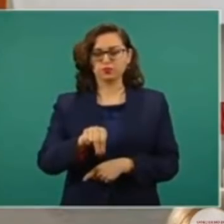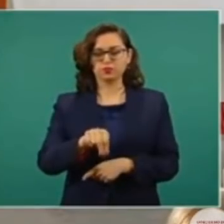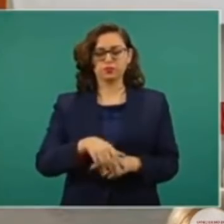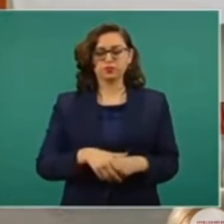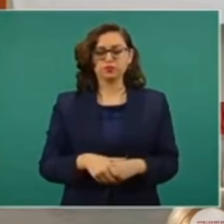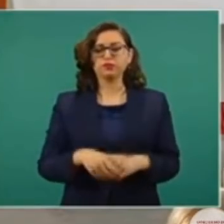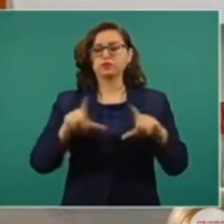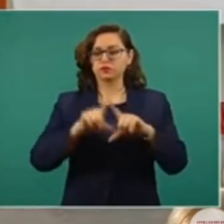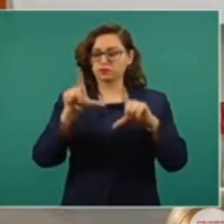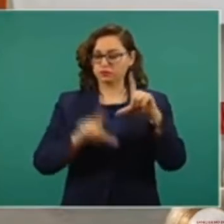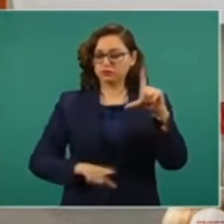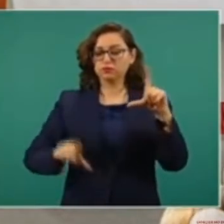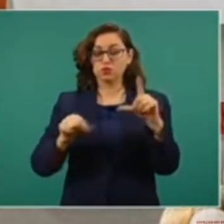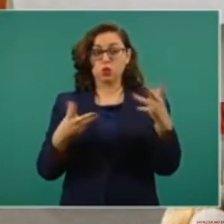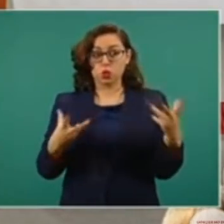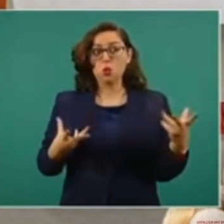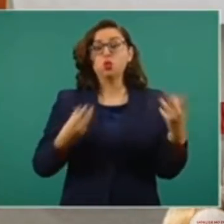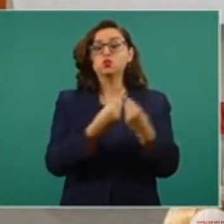Es un Estado asociado.